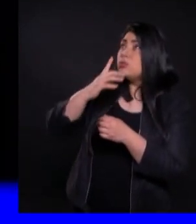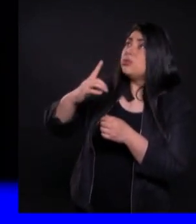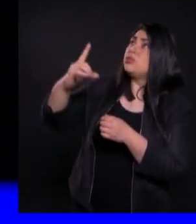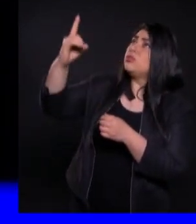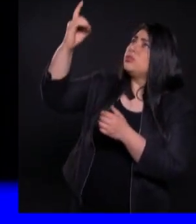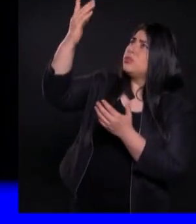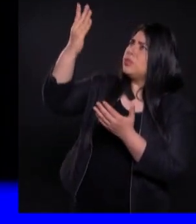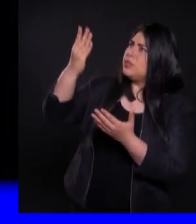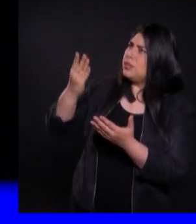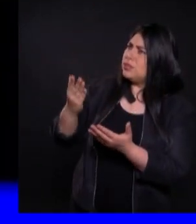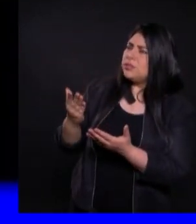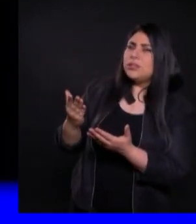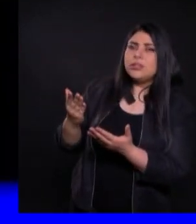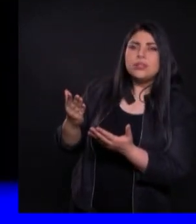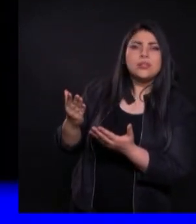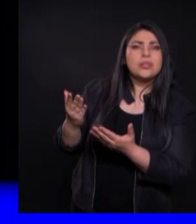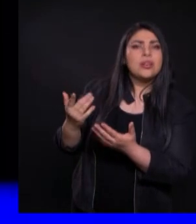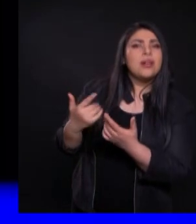cosa Que aferrarse